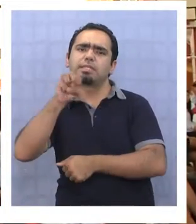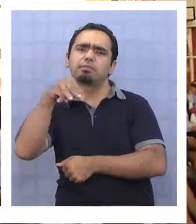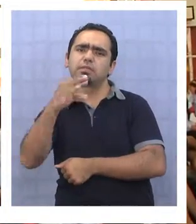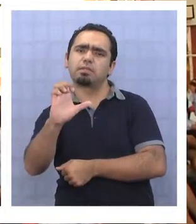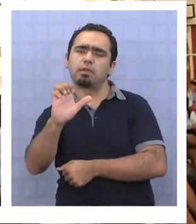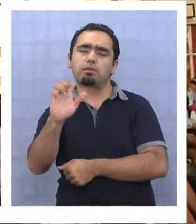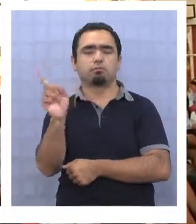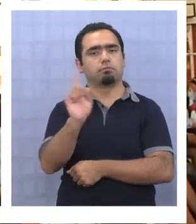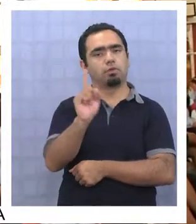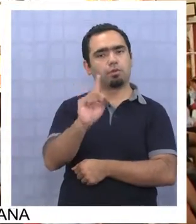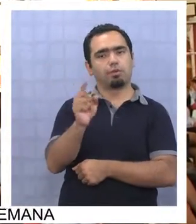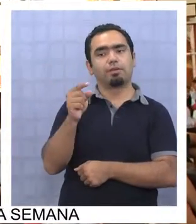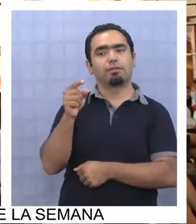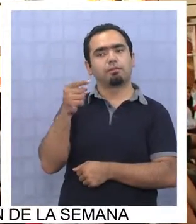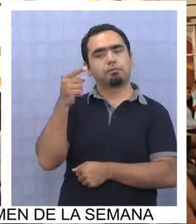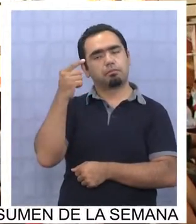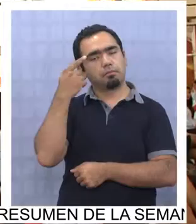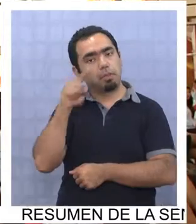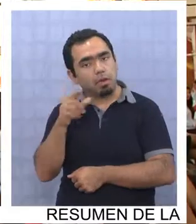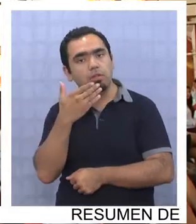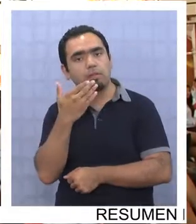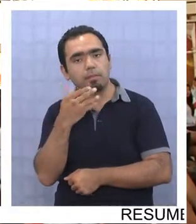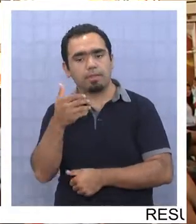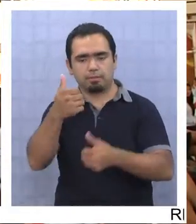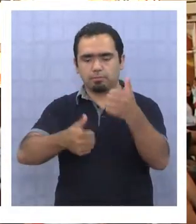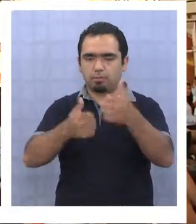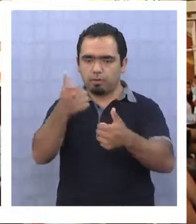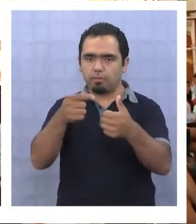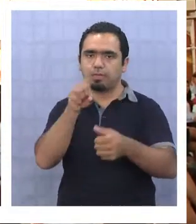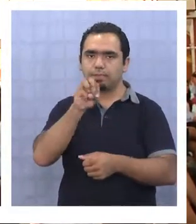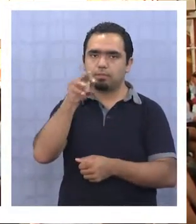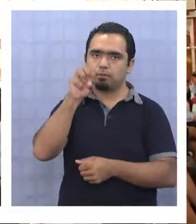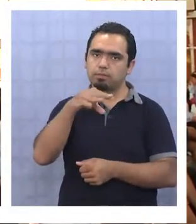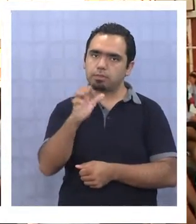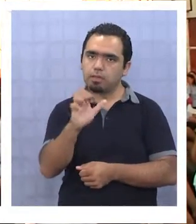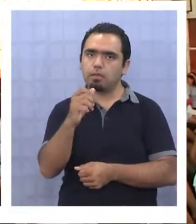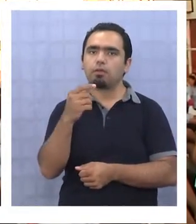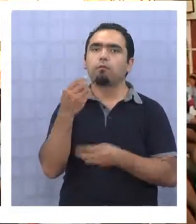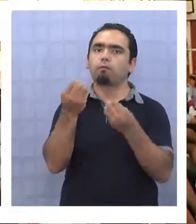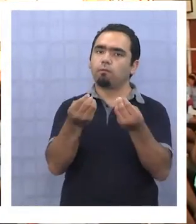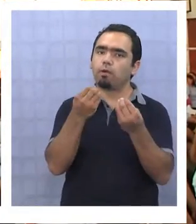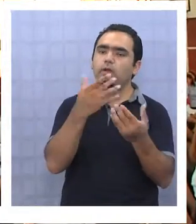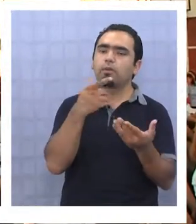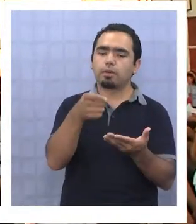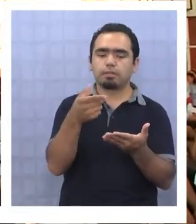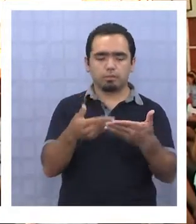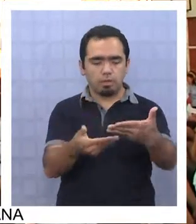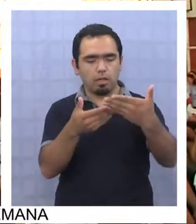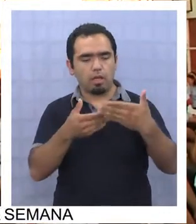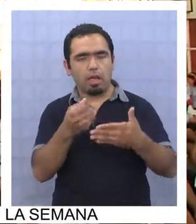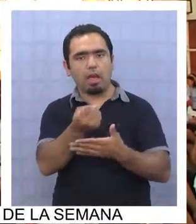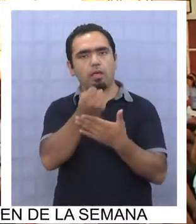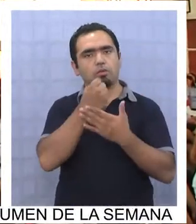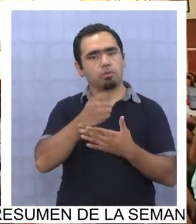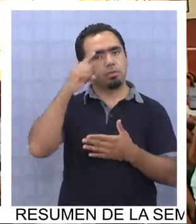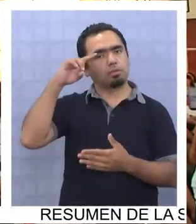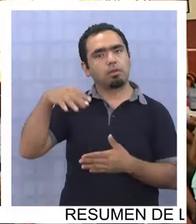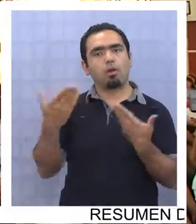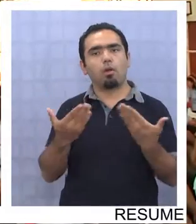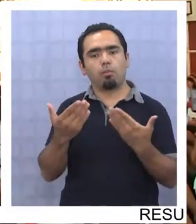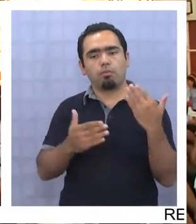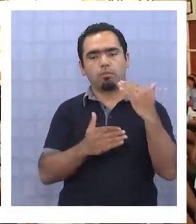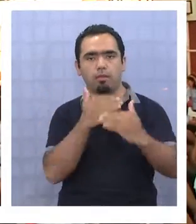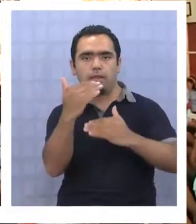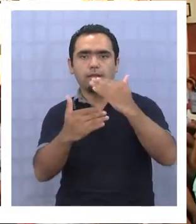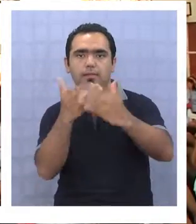entendemos que una prueba como el CIMSE es importante porque entrega un diagnóstico externo, confiable también, para poder saber cómo va